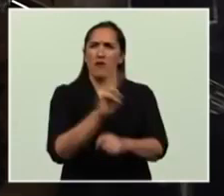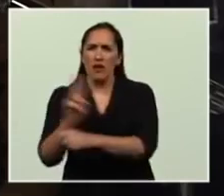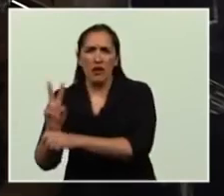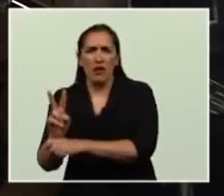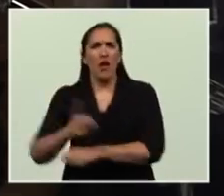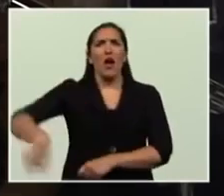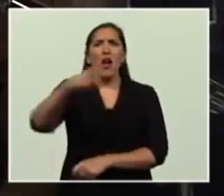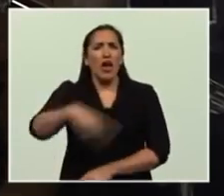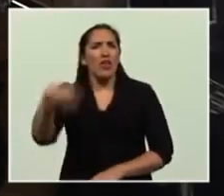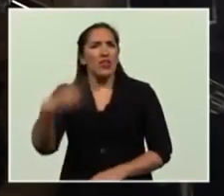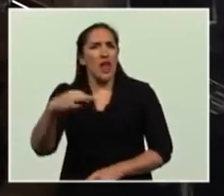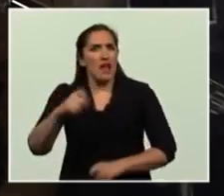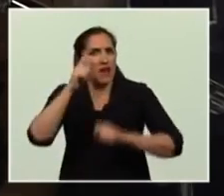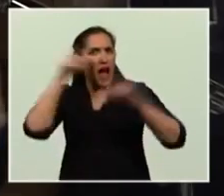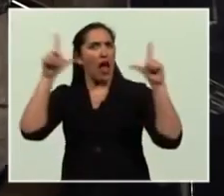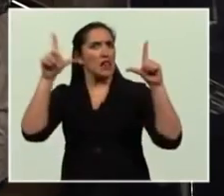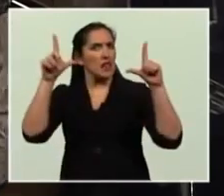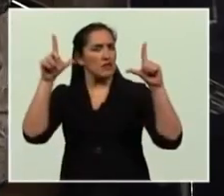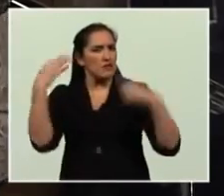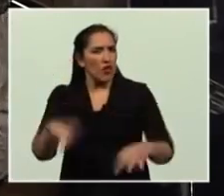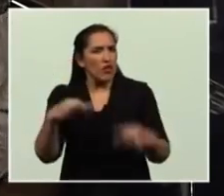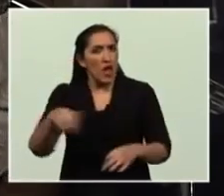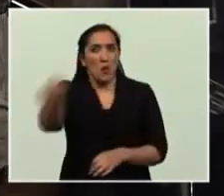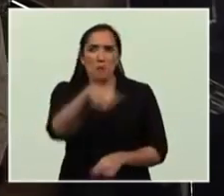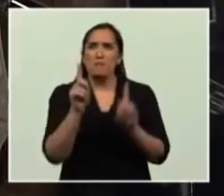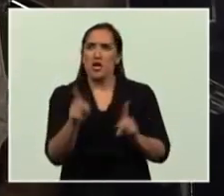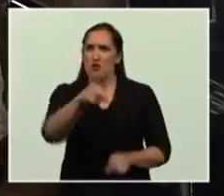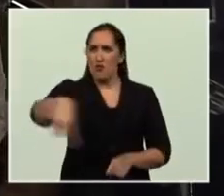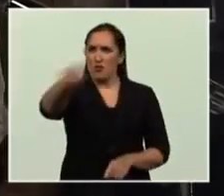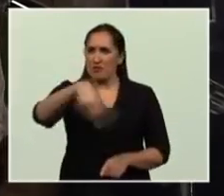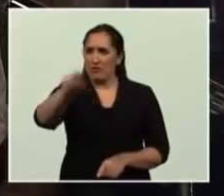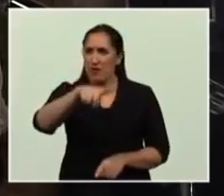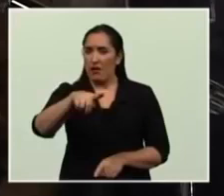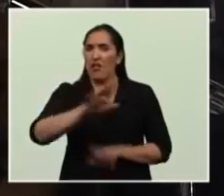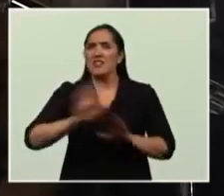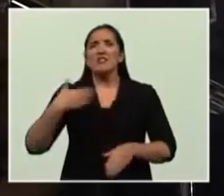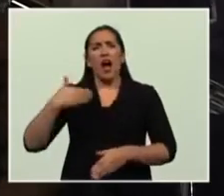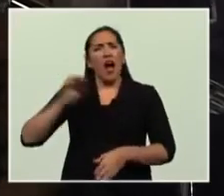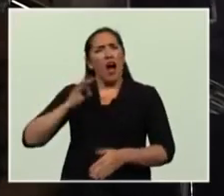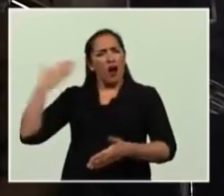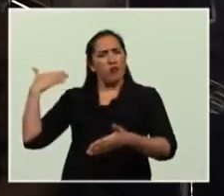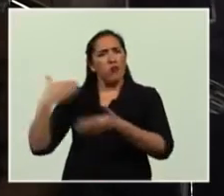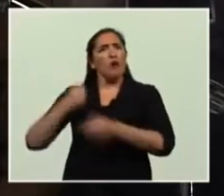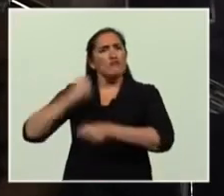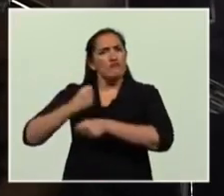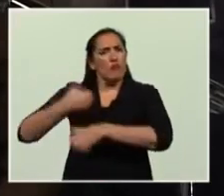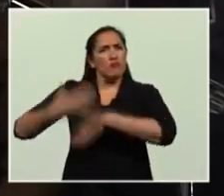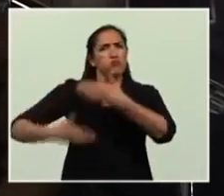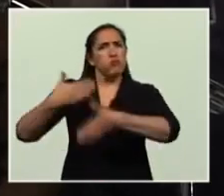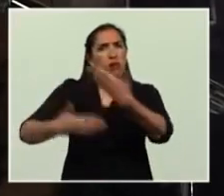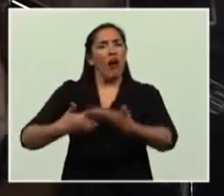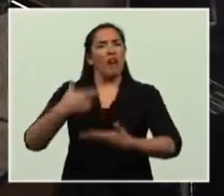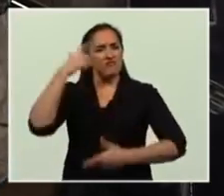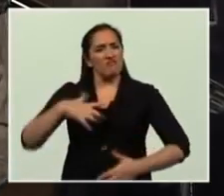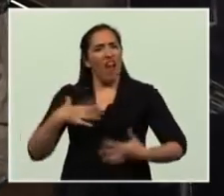ustedes son los que deben estar atentos a que esto que hemos construido, que es